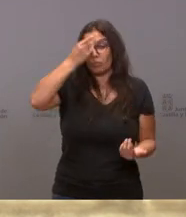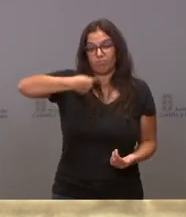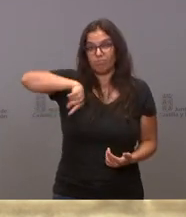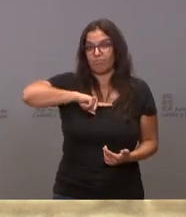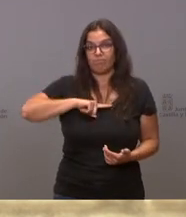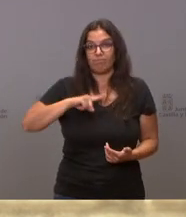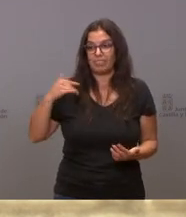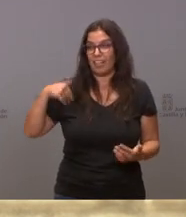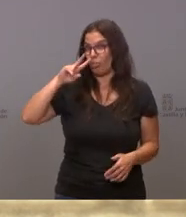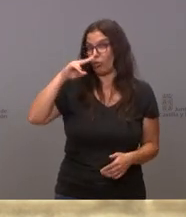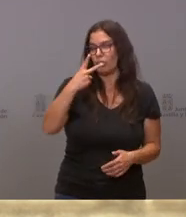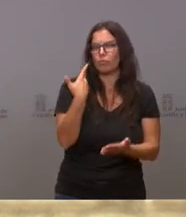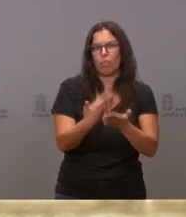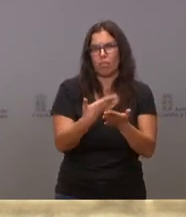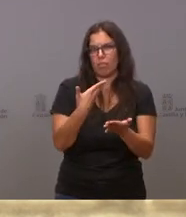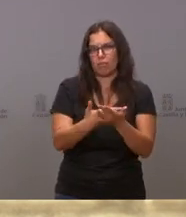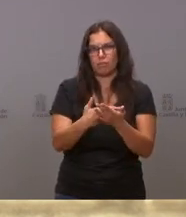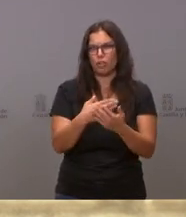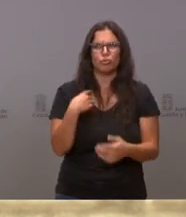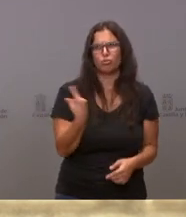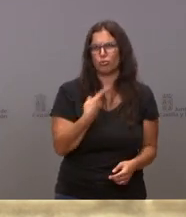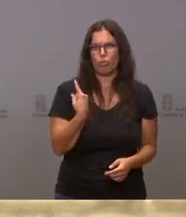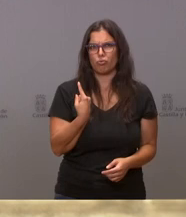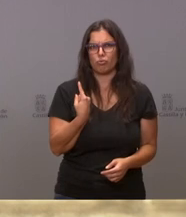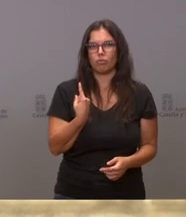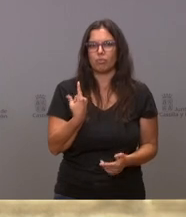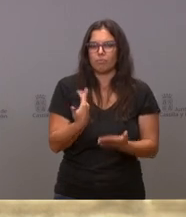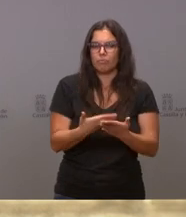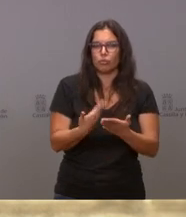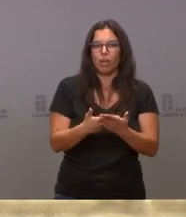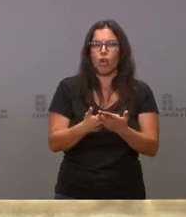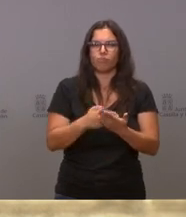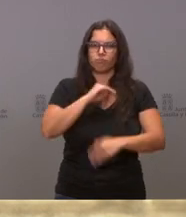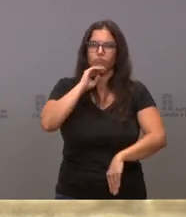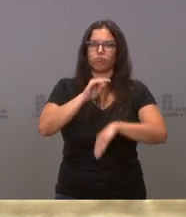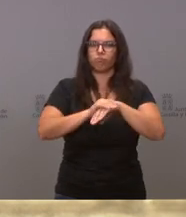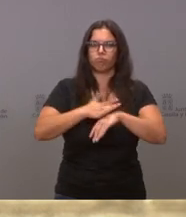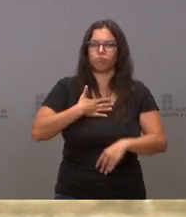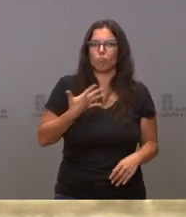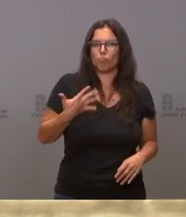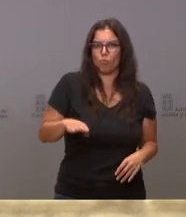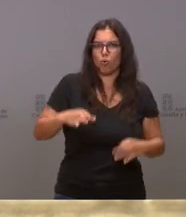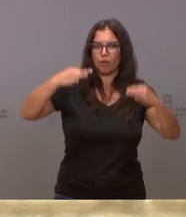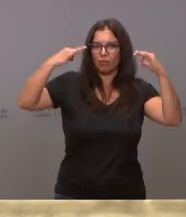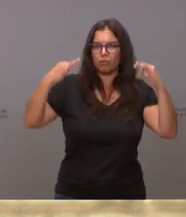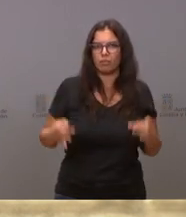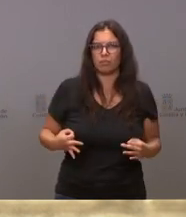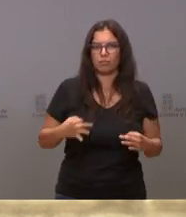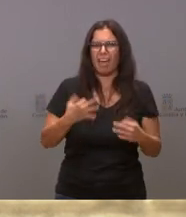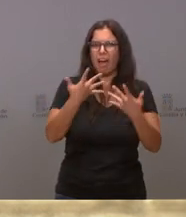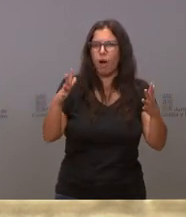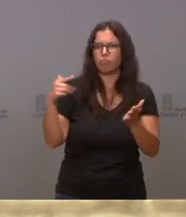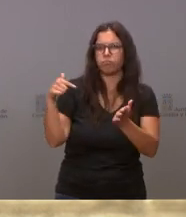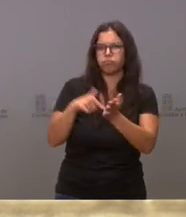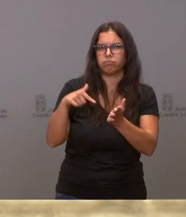en estos dos años, todos, que estamos a la altura de las exigencias